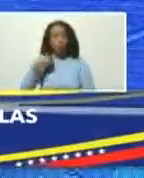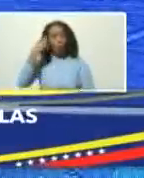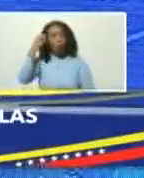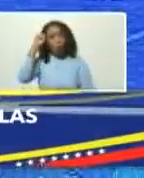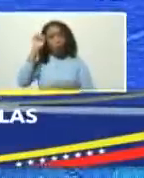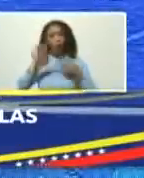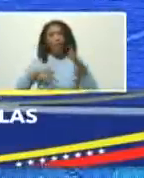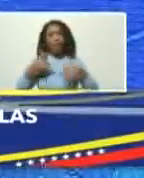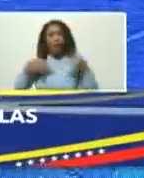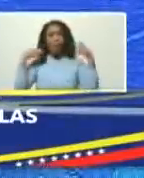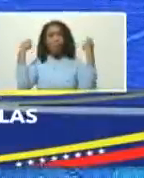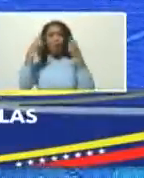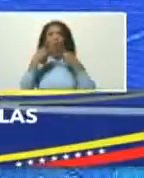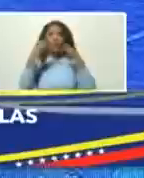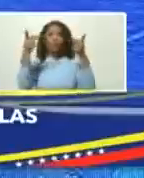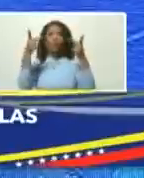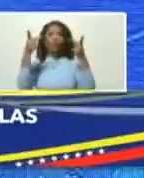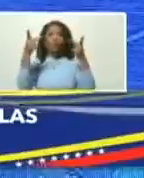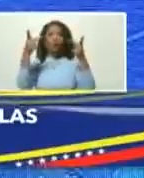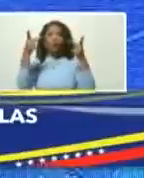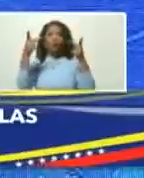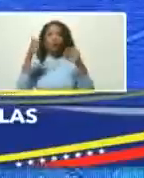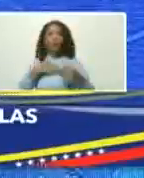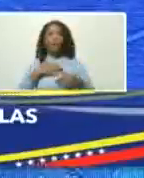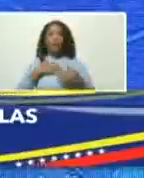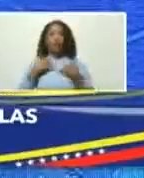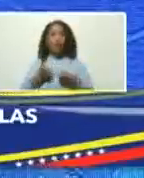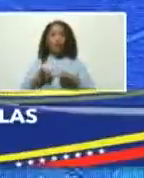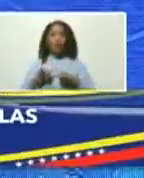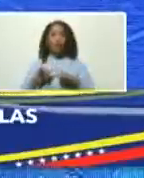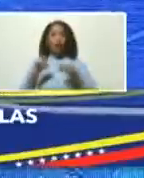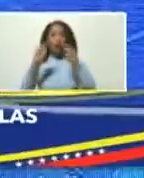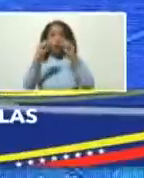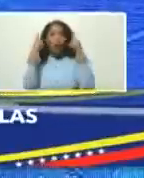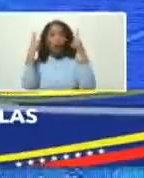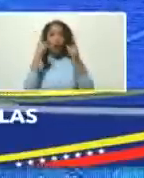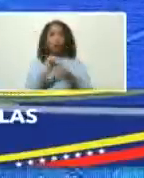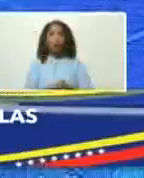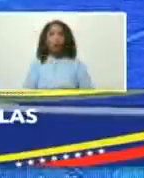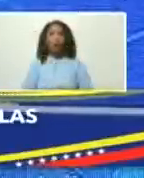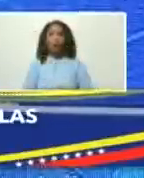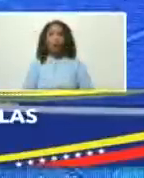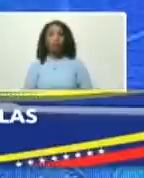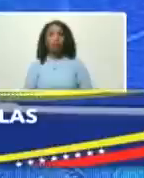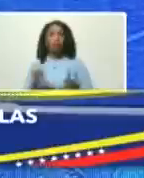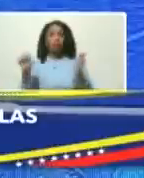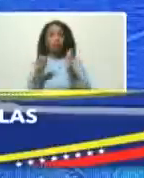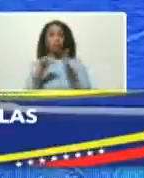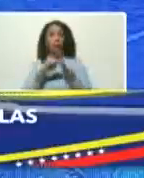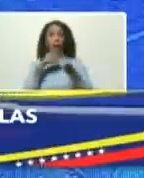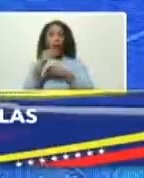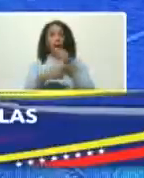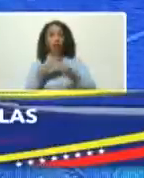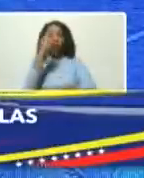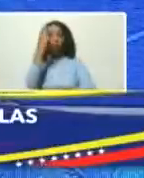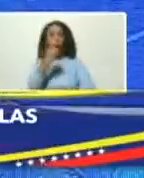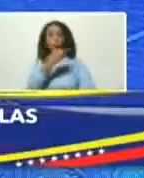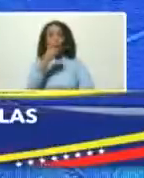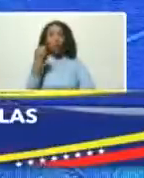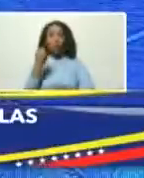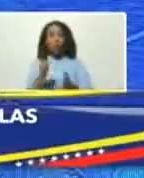acto de campaña de nicolás ernesto en la guaira donde hizo compromiso